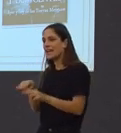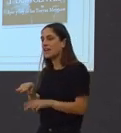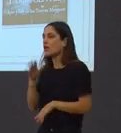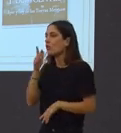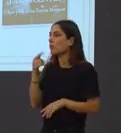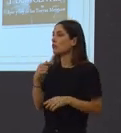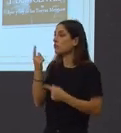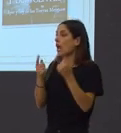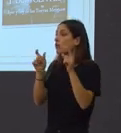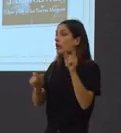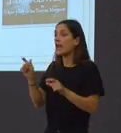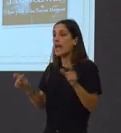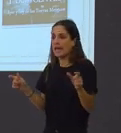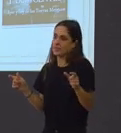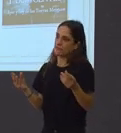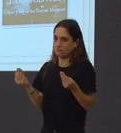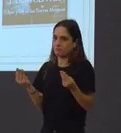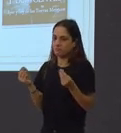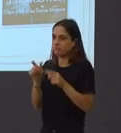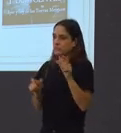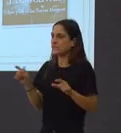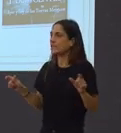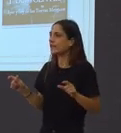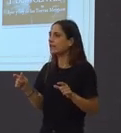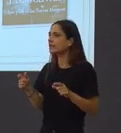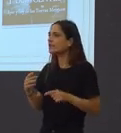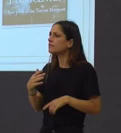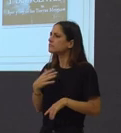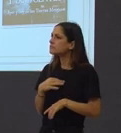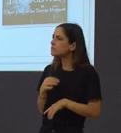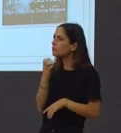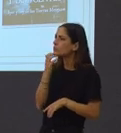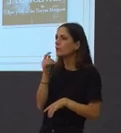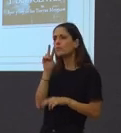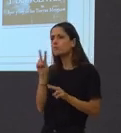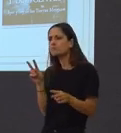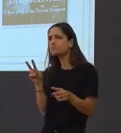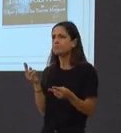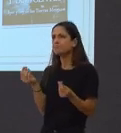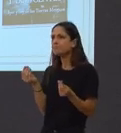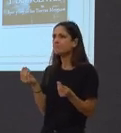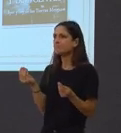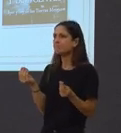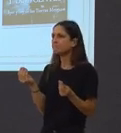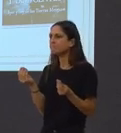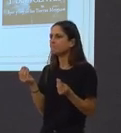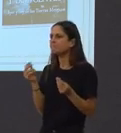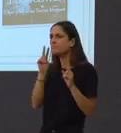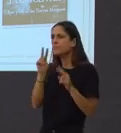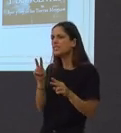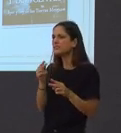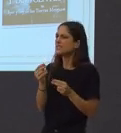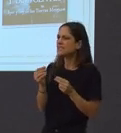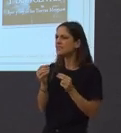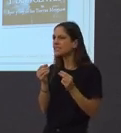se non lle contas o, o sea, se non lle plantes unha perspectiva, dices, se quedas, pa despois,